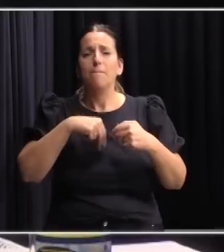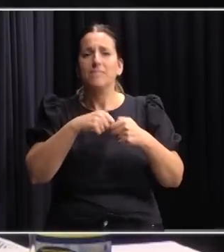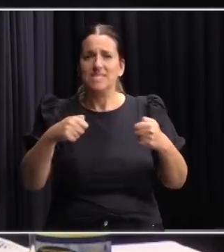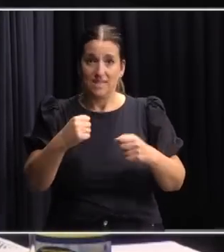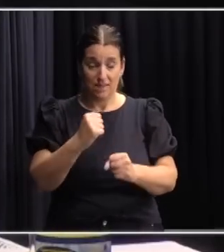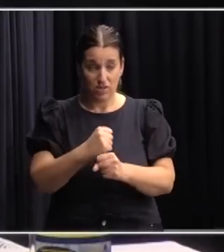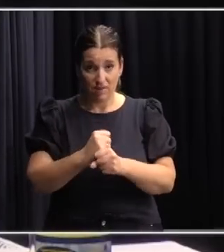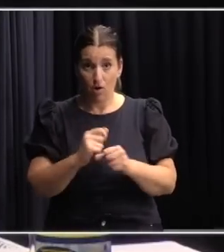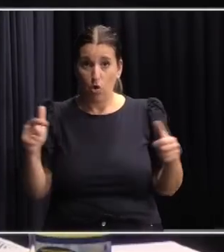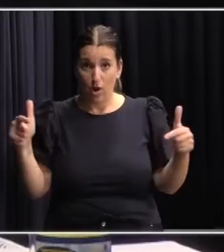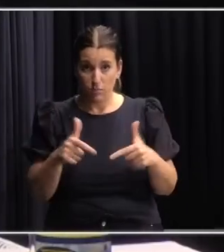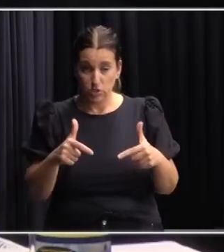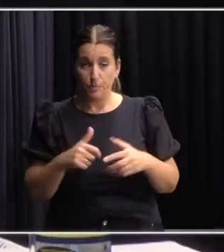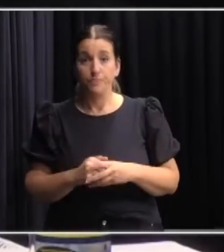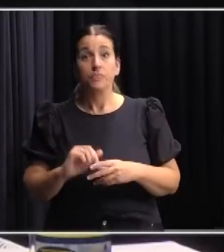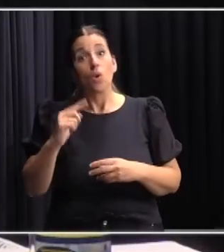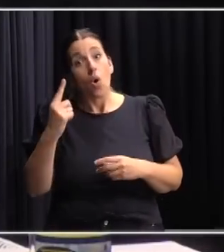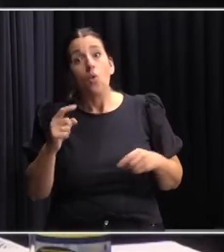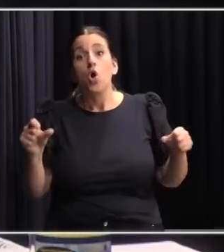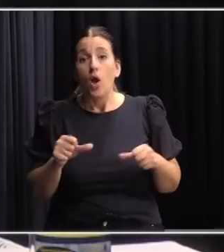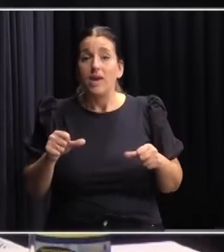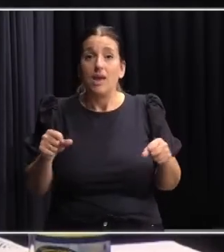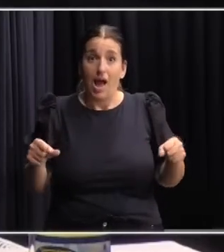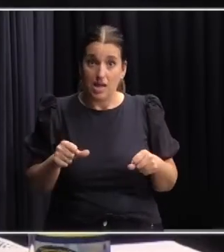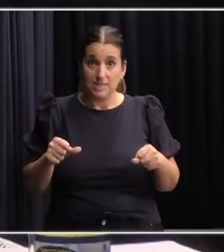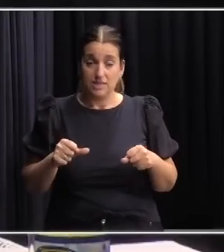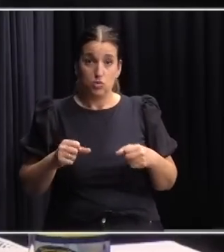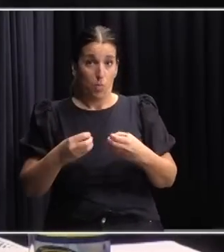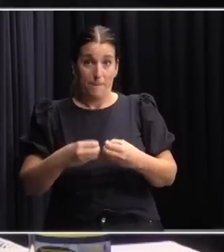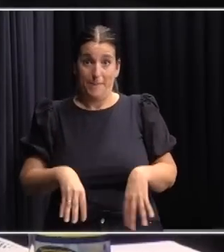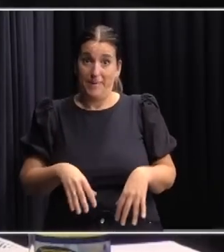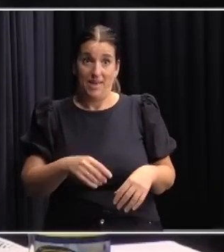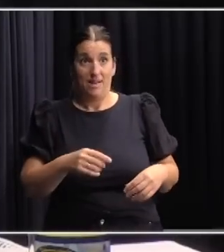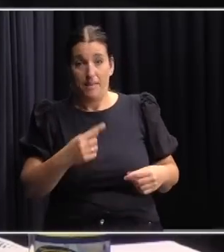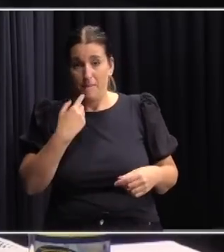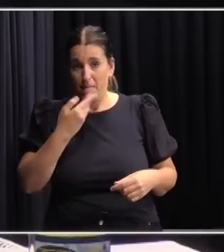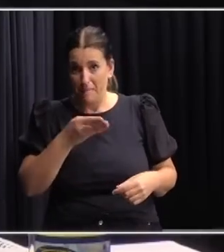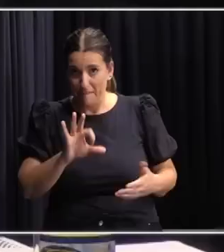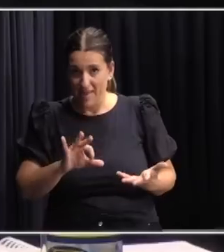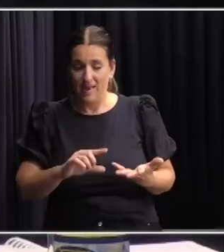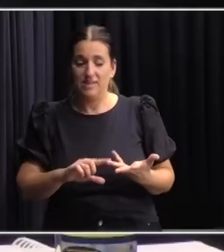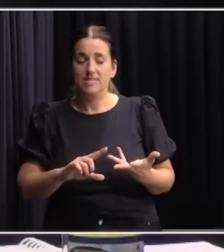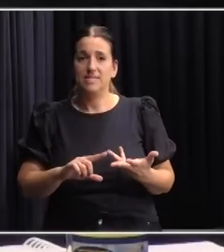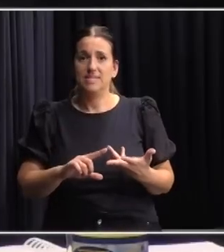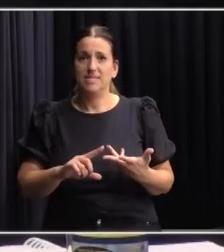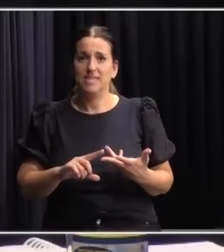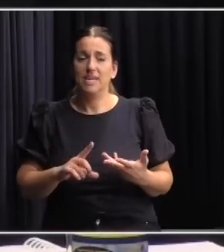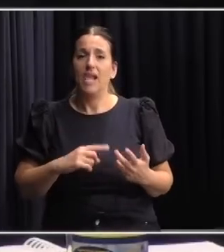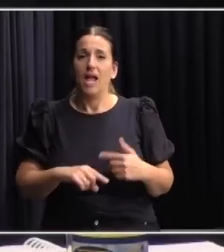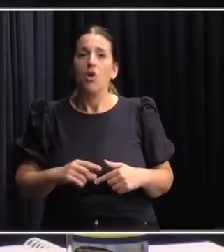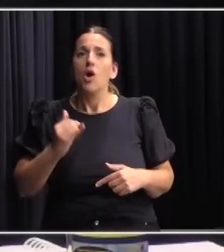el trabajo de la comisión uno es que se compensara la pérdida de recursos de BPS por la